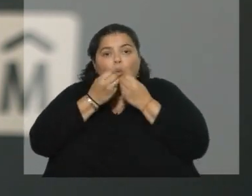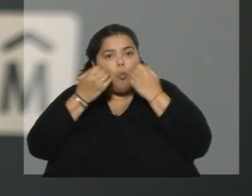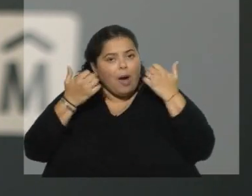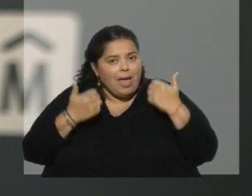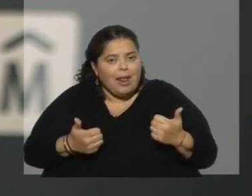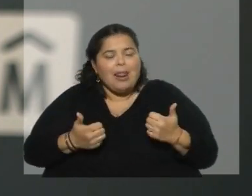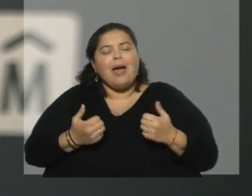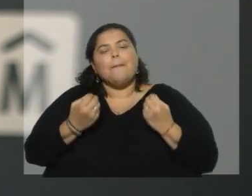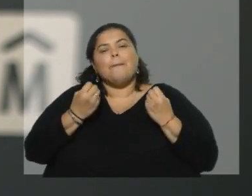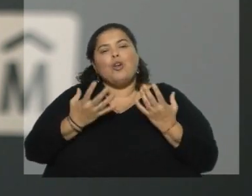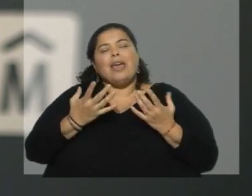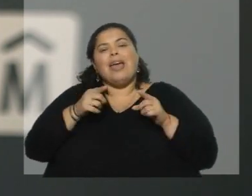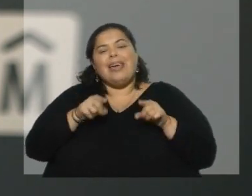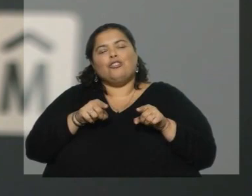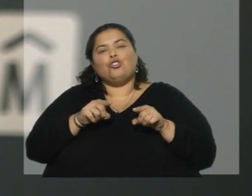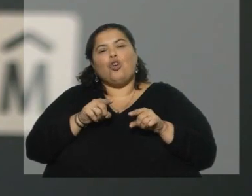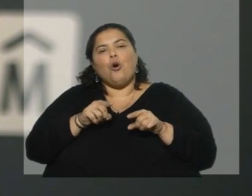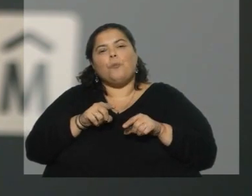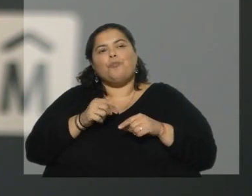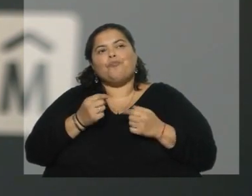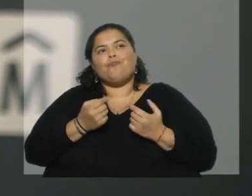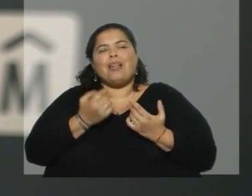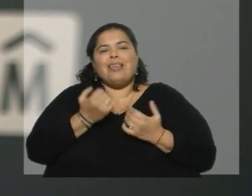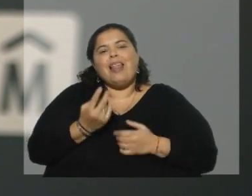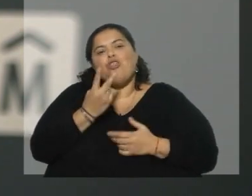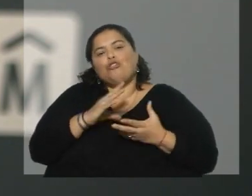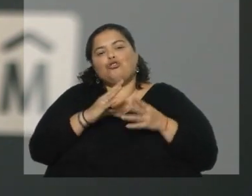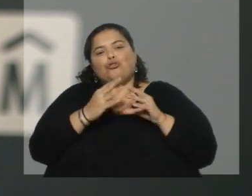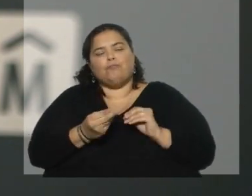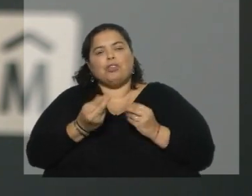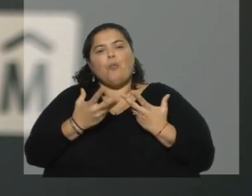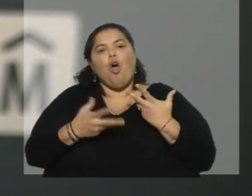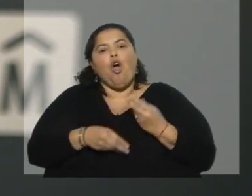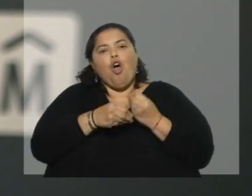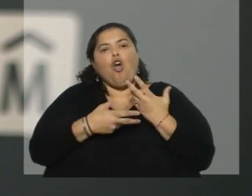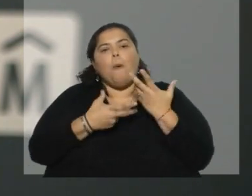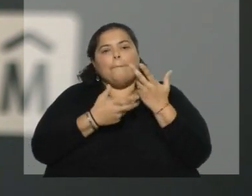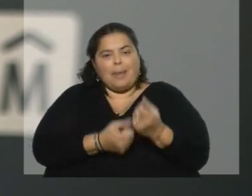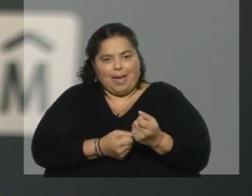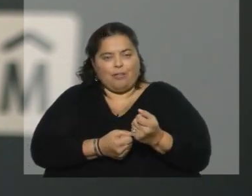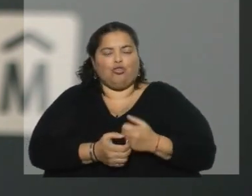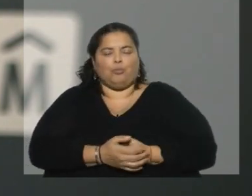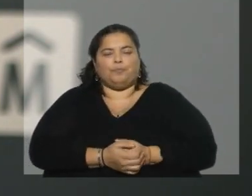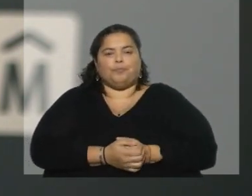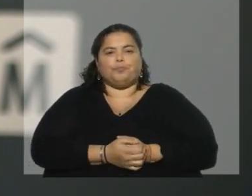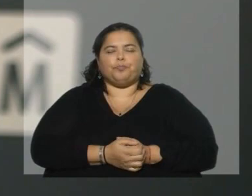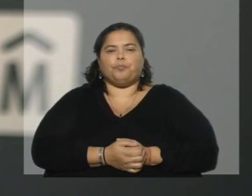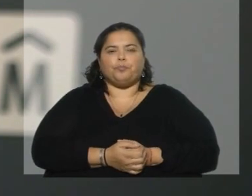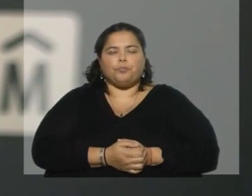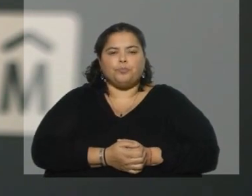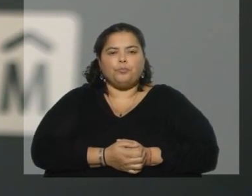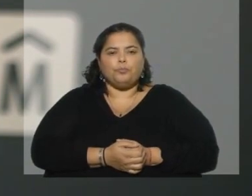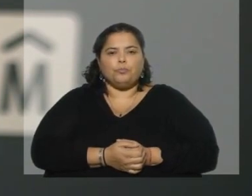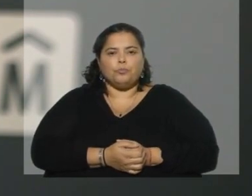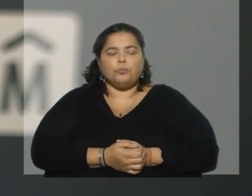y lo que hace es, de vuelta, en dos sentidos, ser complementaria con el esquema que está planteado el Ministerio de Ambientes. Por un lado es aquella